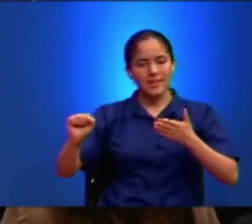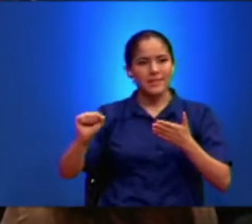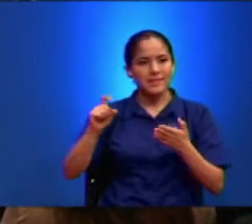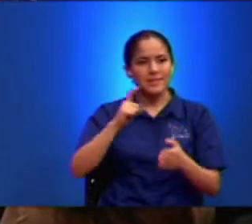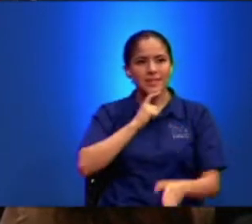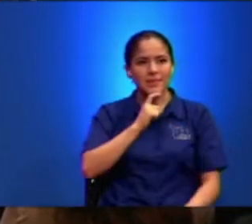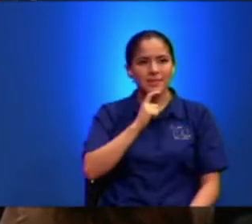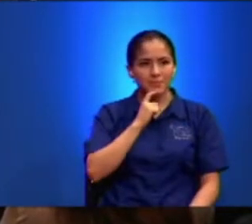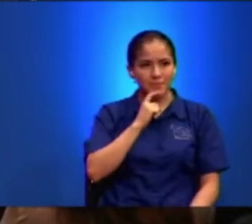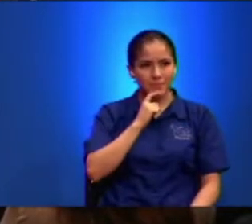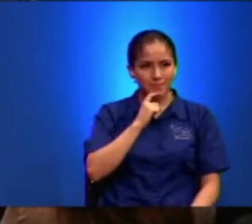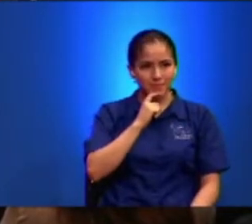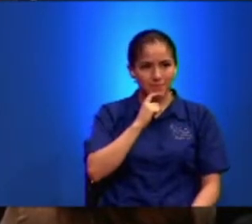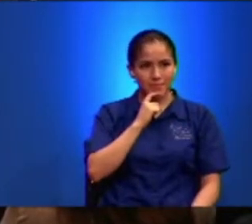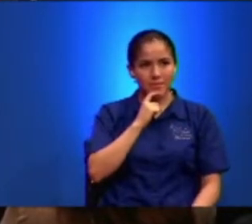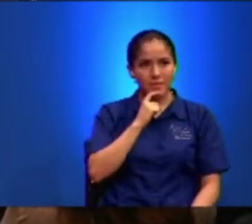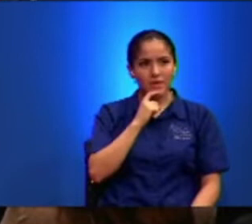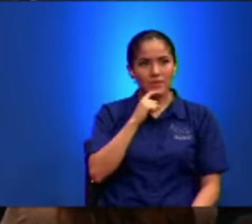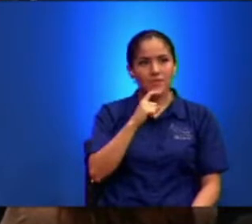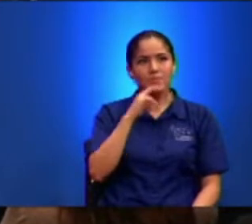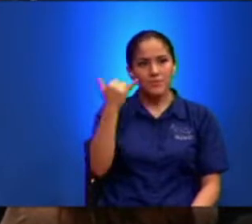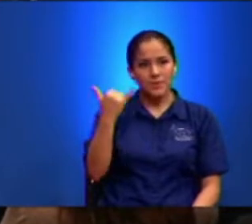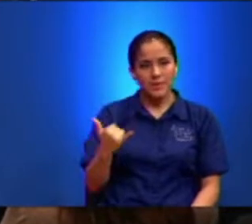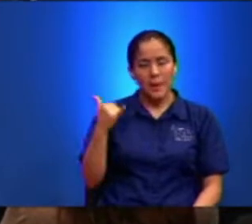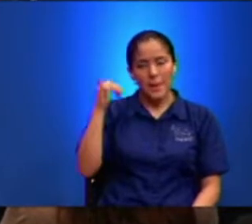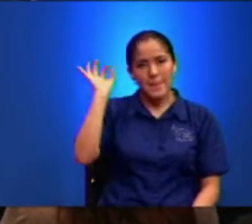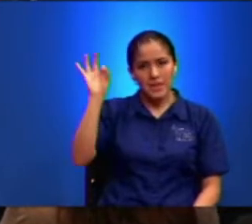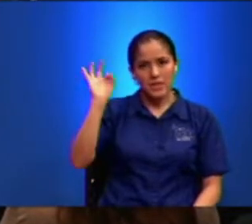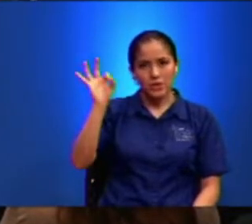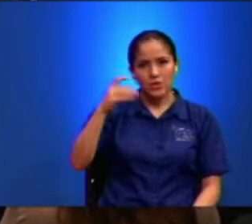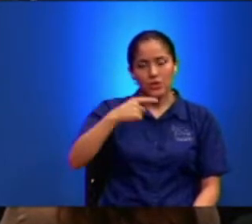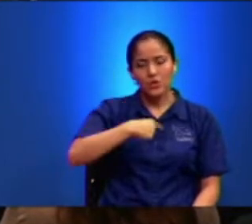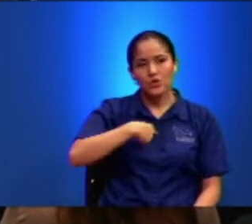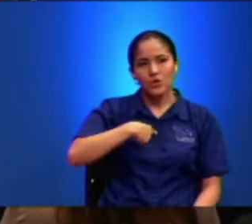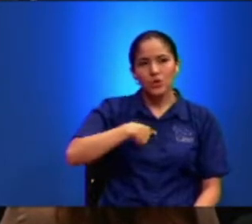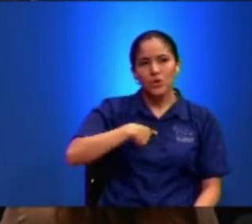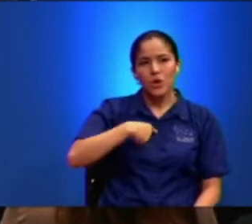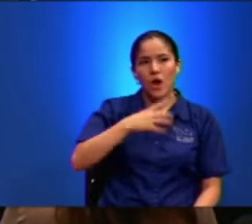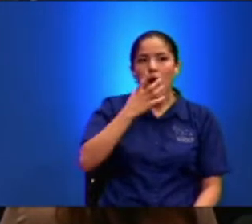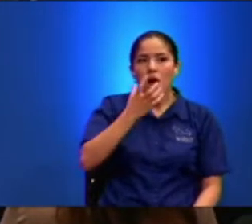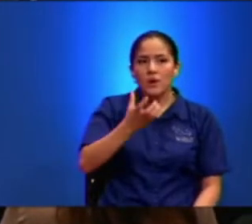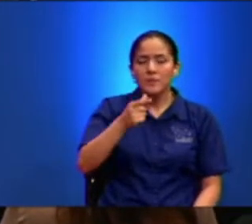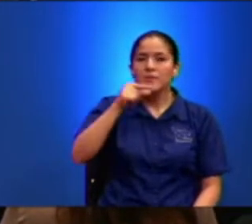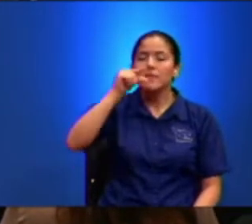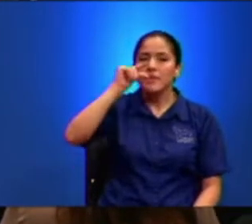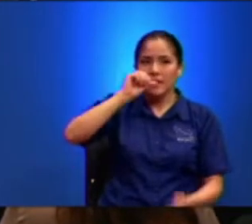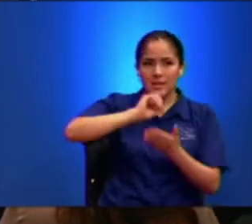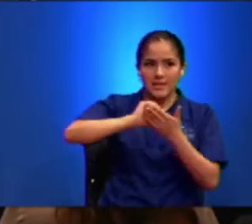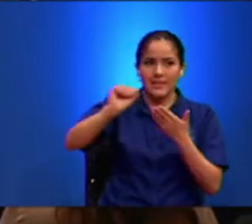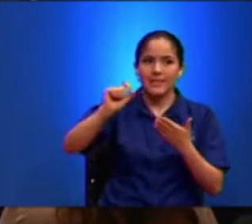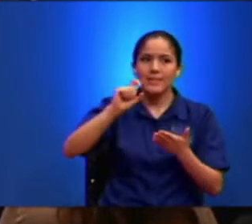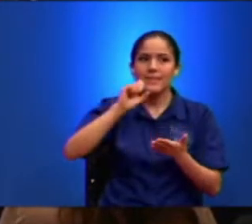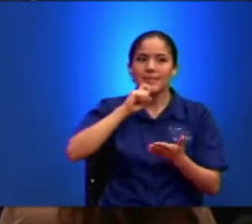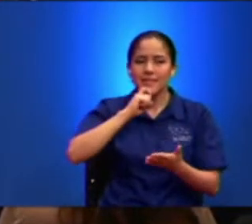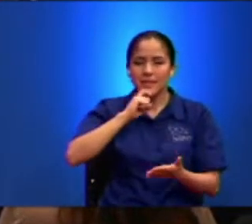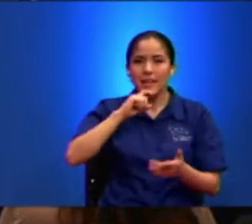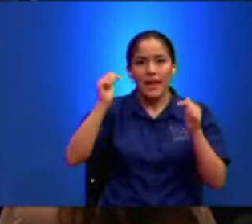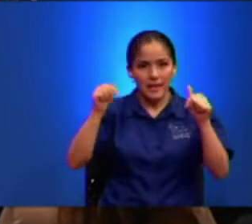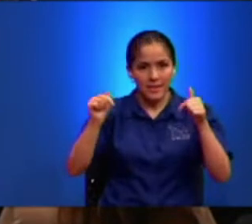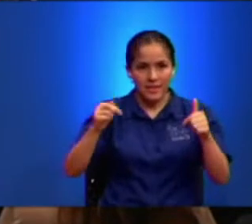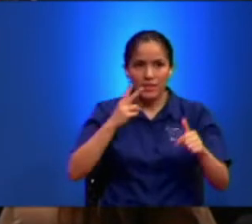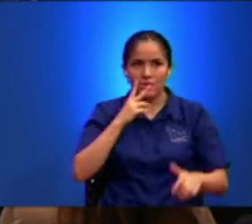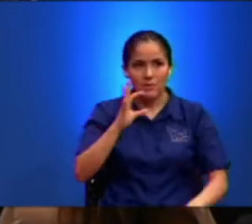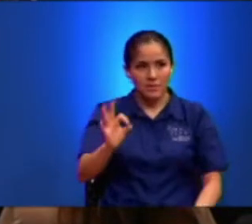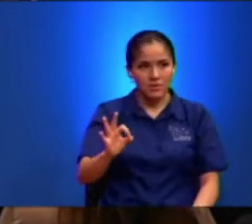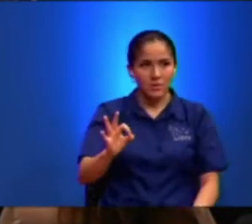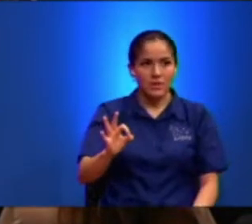Y haciendo Pastor Tomaba Santa Cena Aquí con Los hermanos Y